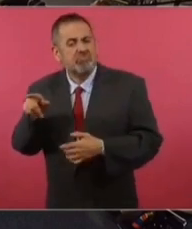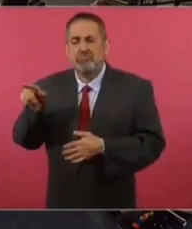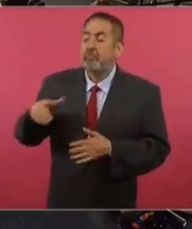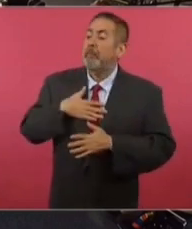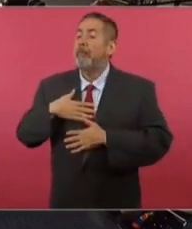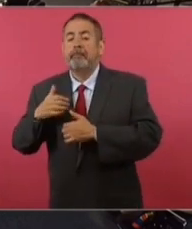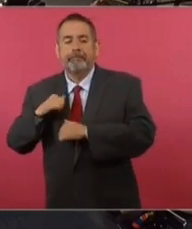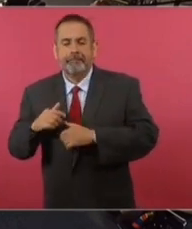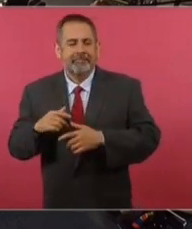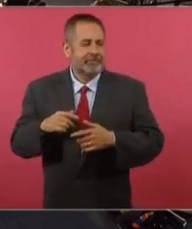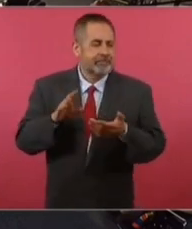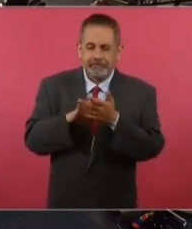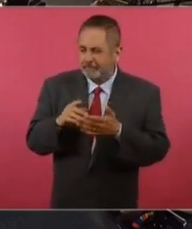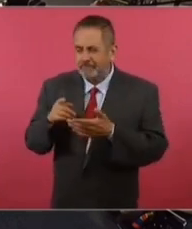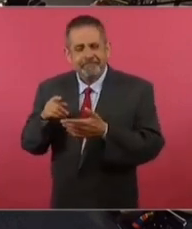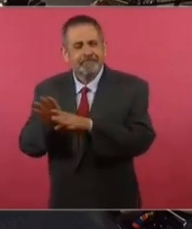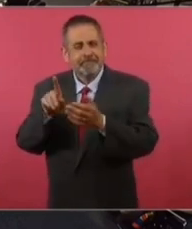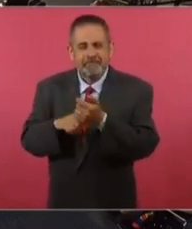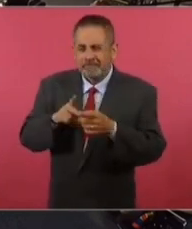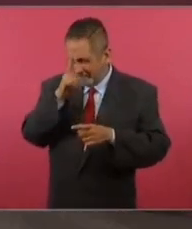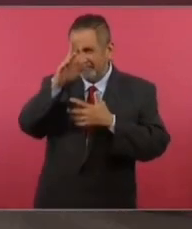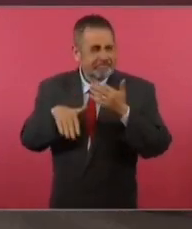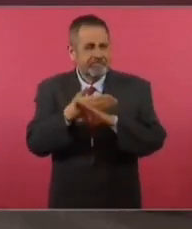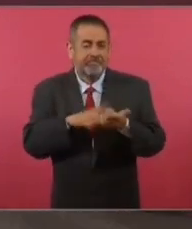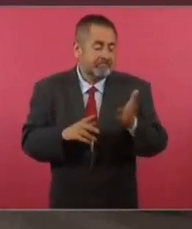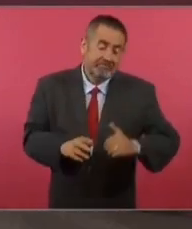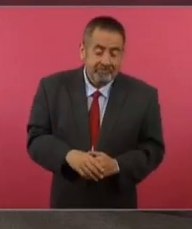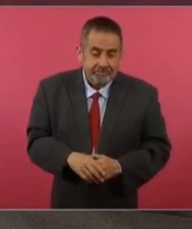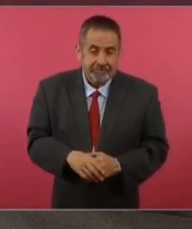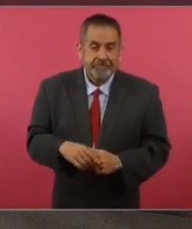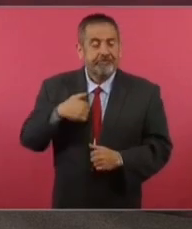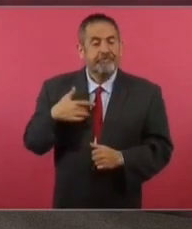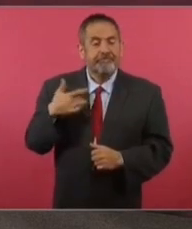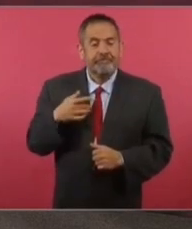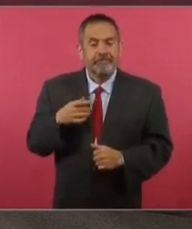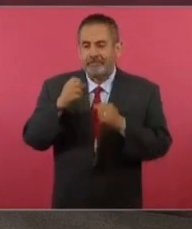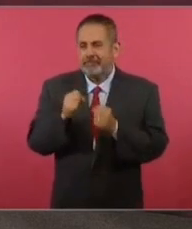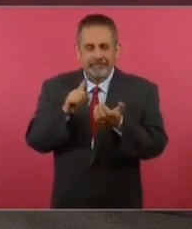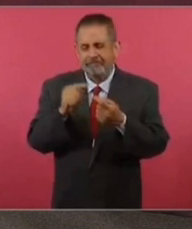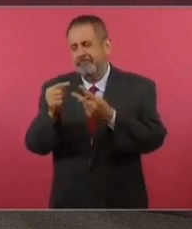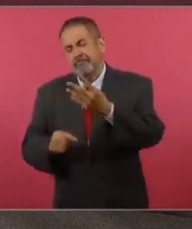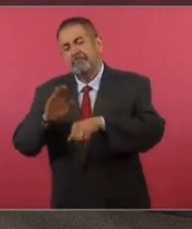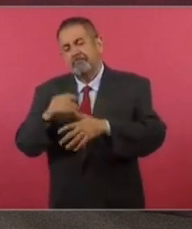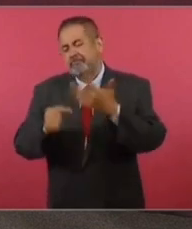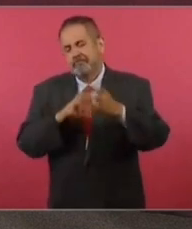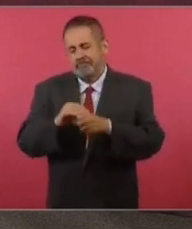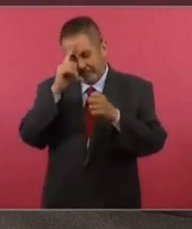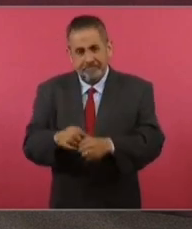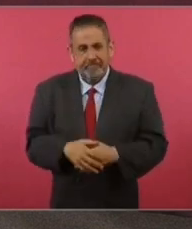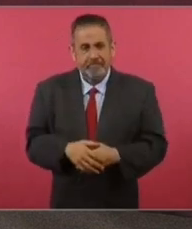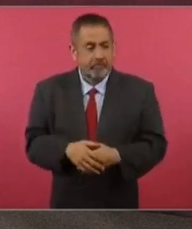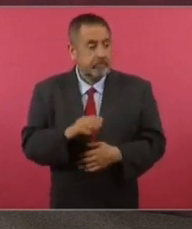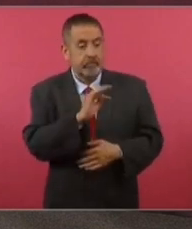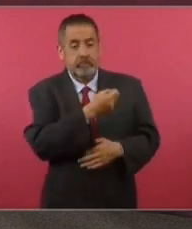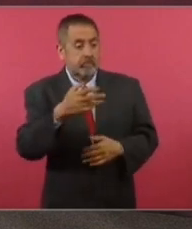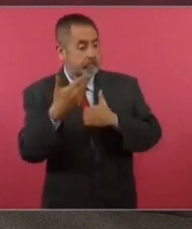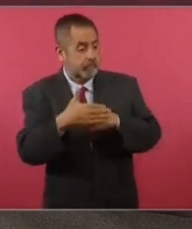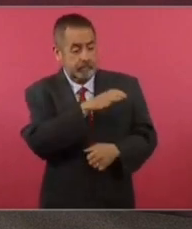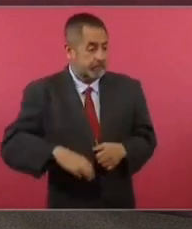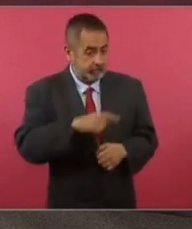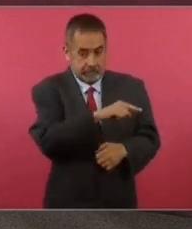resentimiento, con división, con odio, con venganza. Entonces no dudo que haya muchos más ataques a cualquiera de los aspirantes.